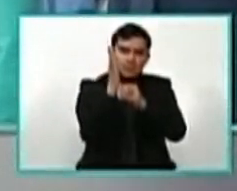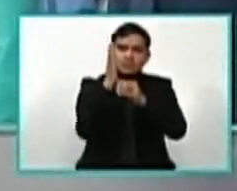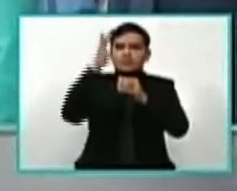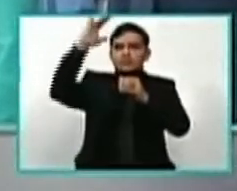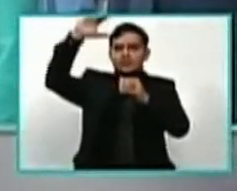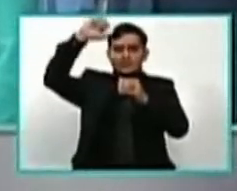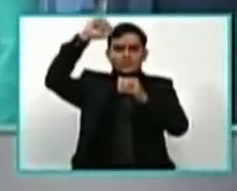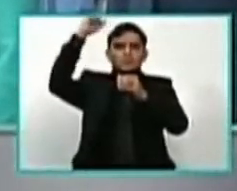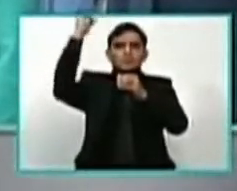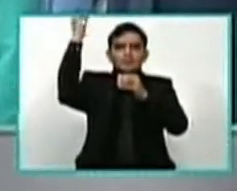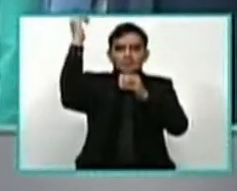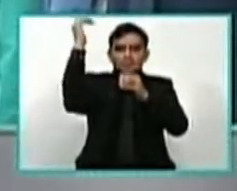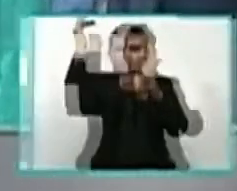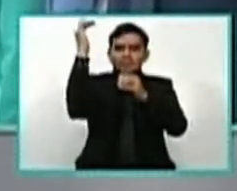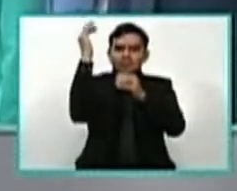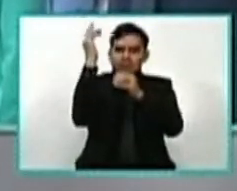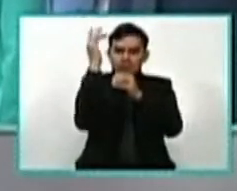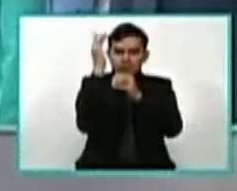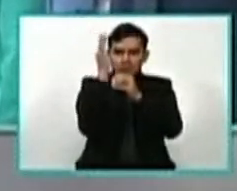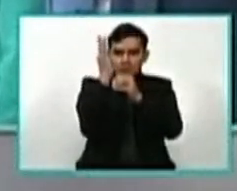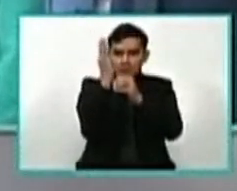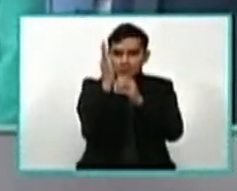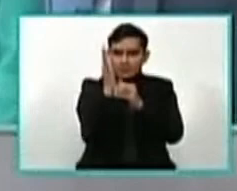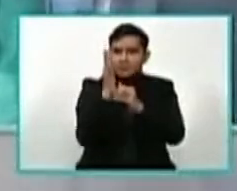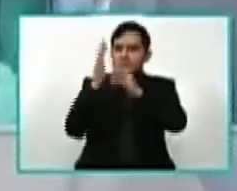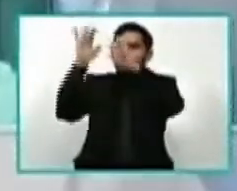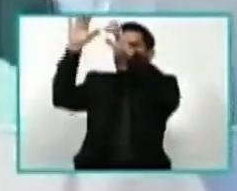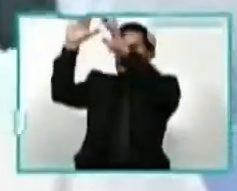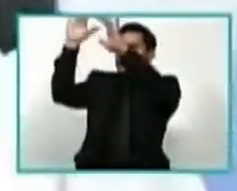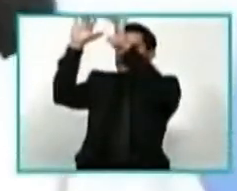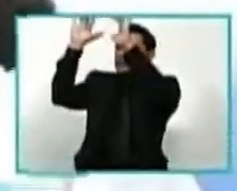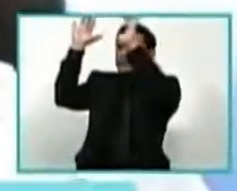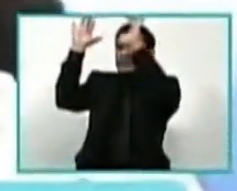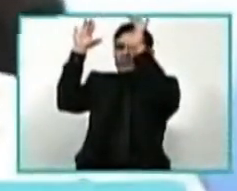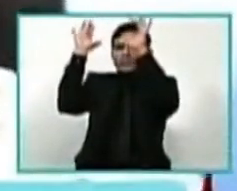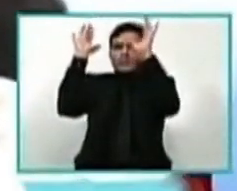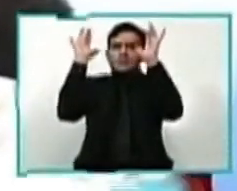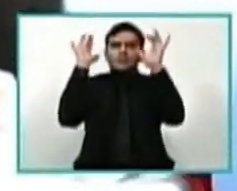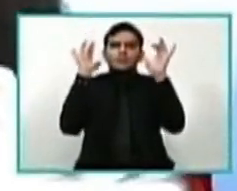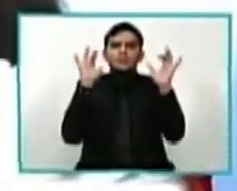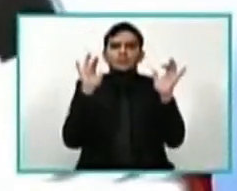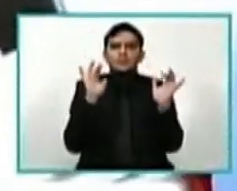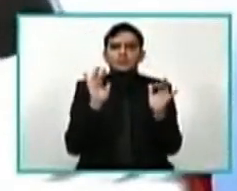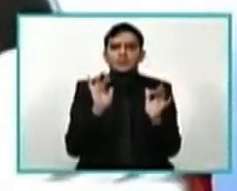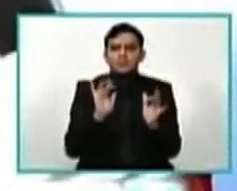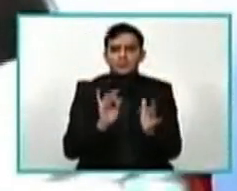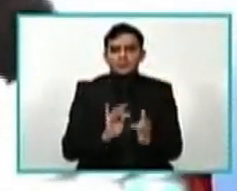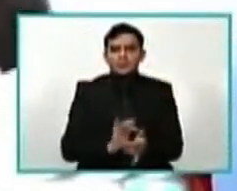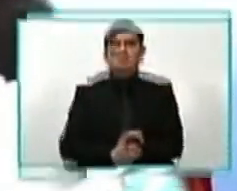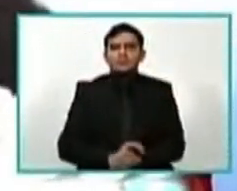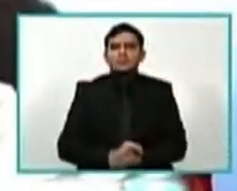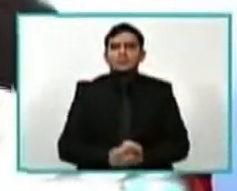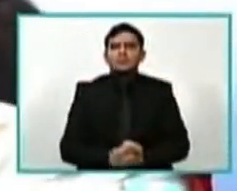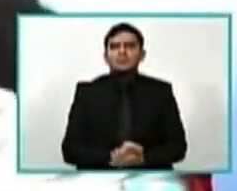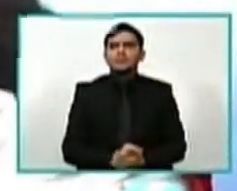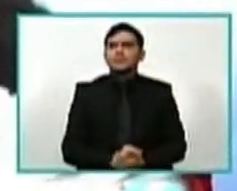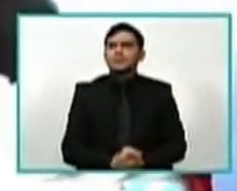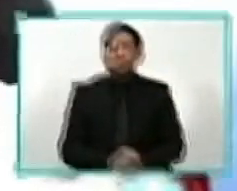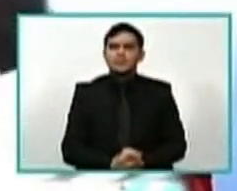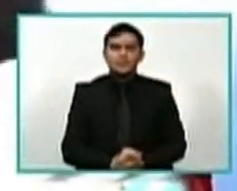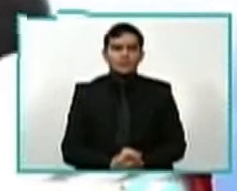hay un astro, hay un astro de nítida